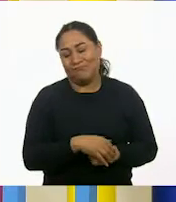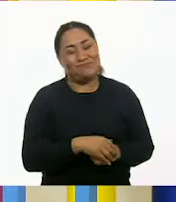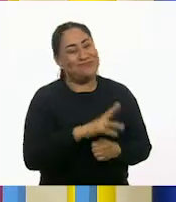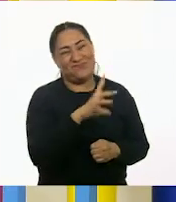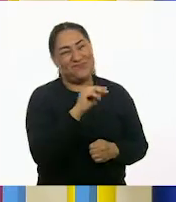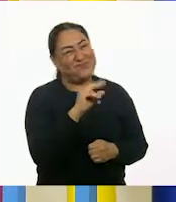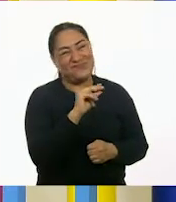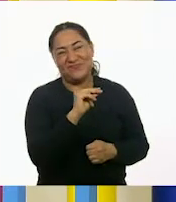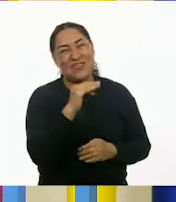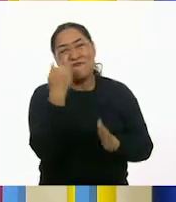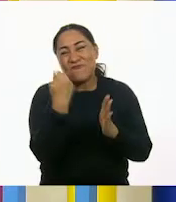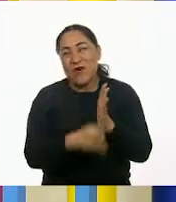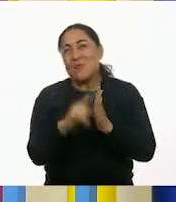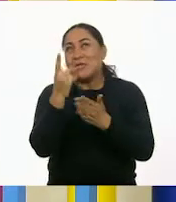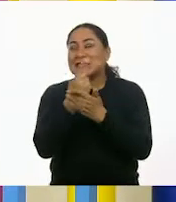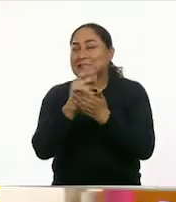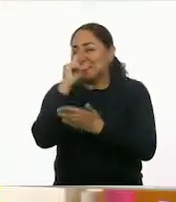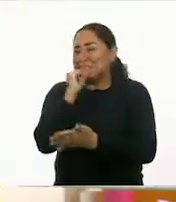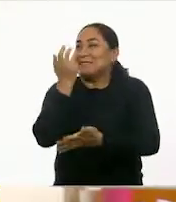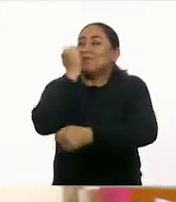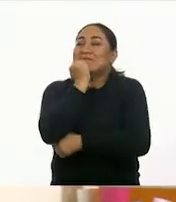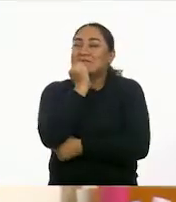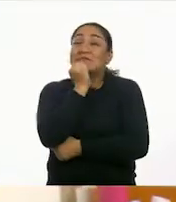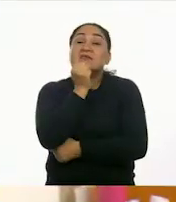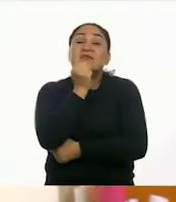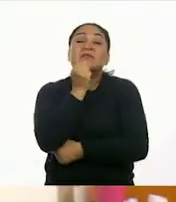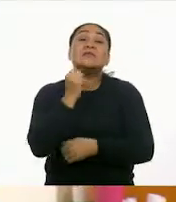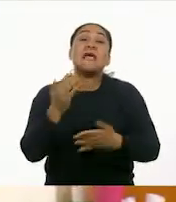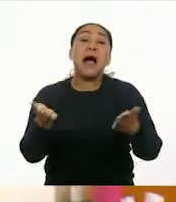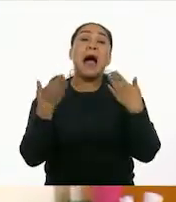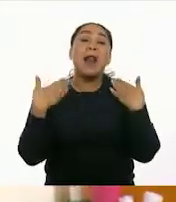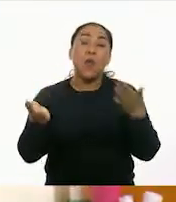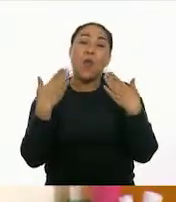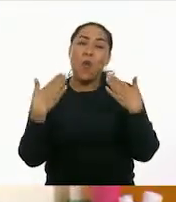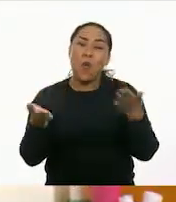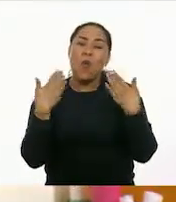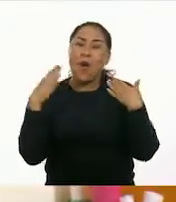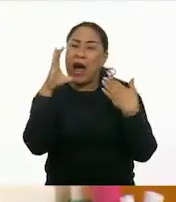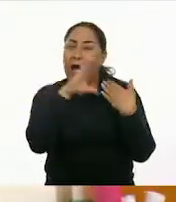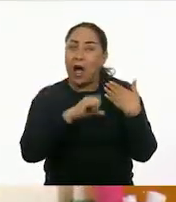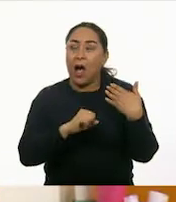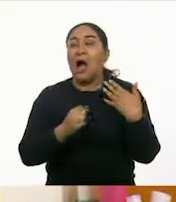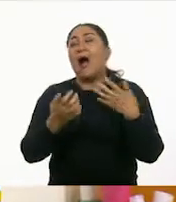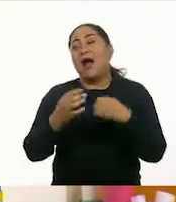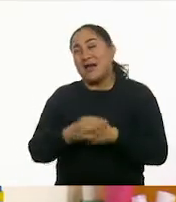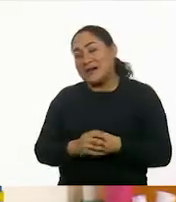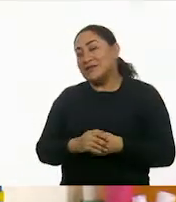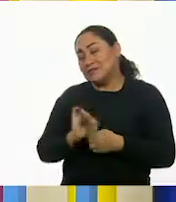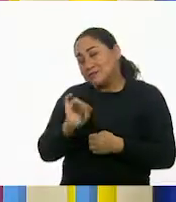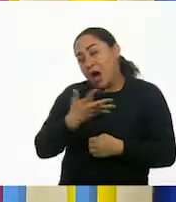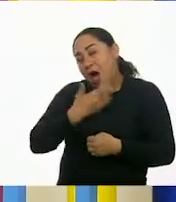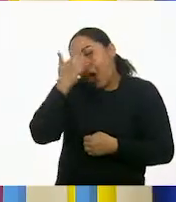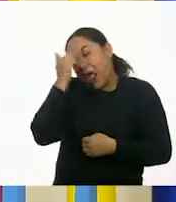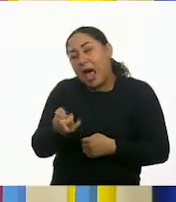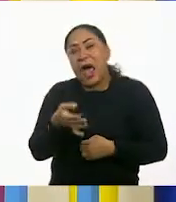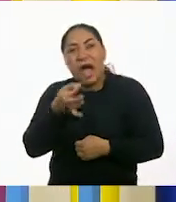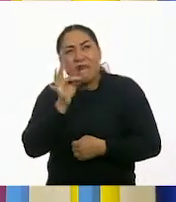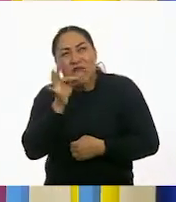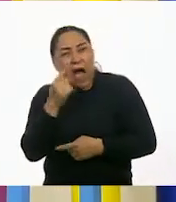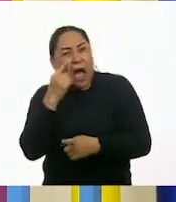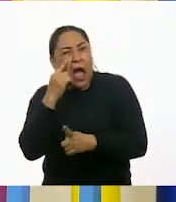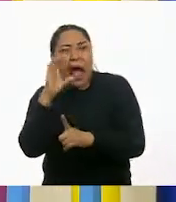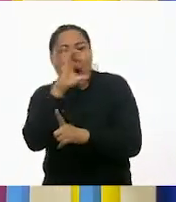Ahí creo que me faltó dibujar algo. Era calor. Calor. Ah, no, sí. Sí, es bastante claro porque el cafecito está